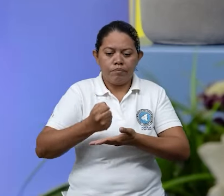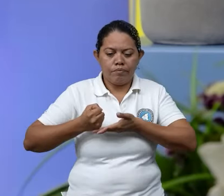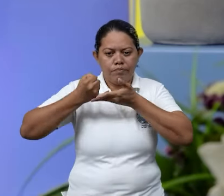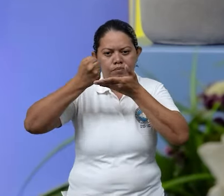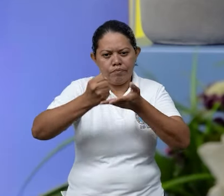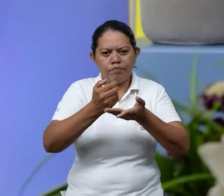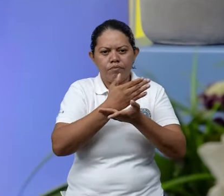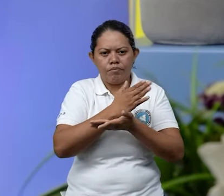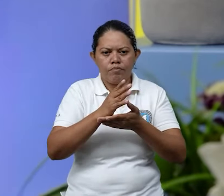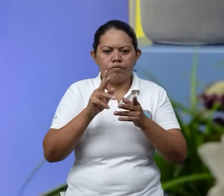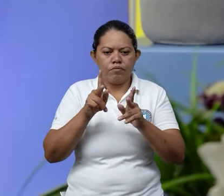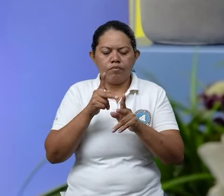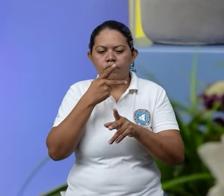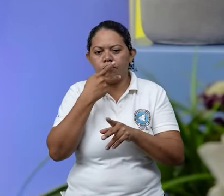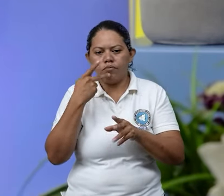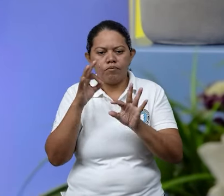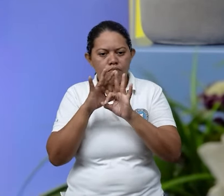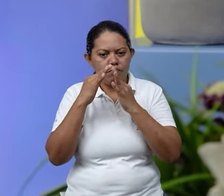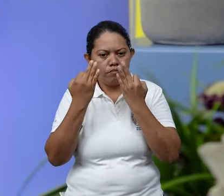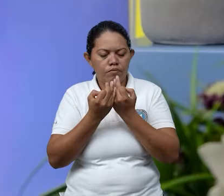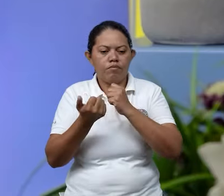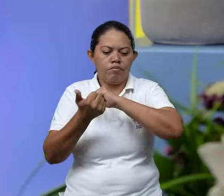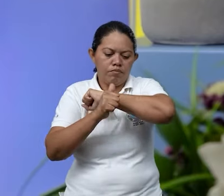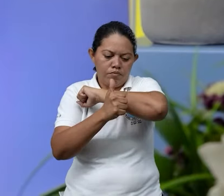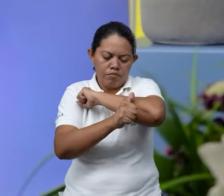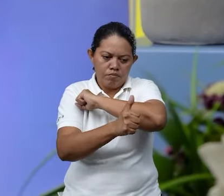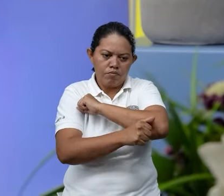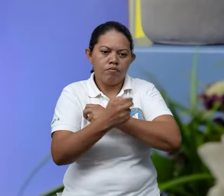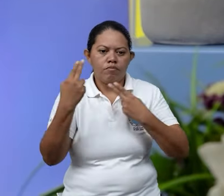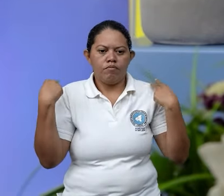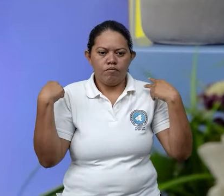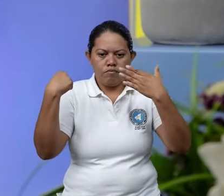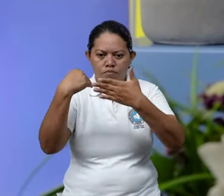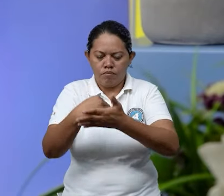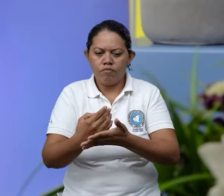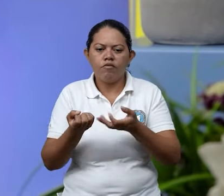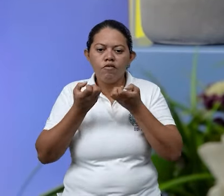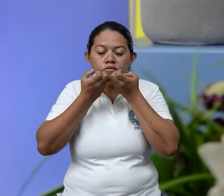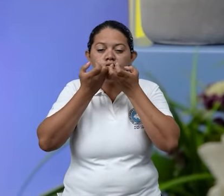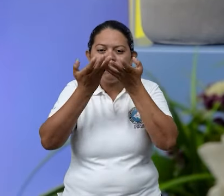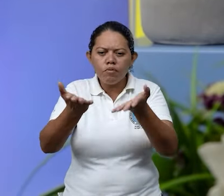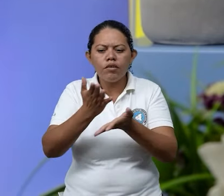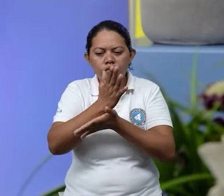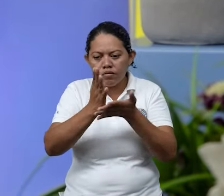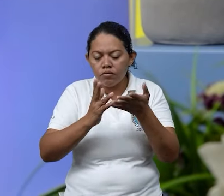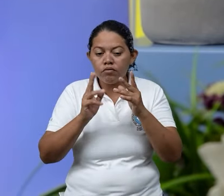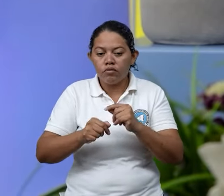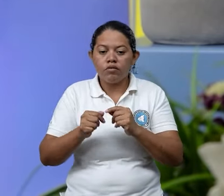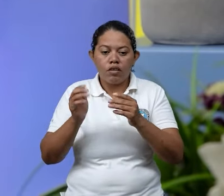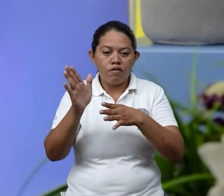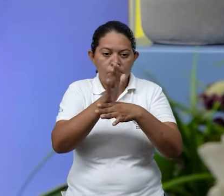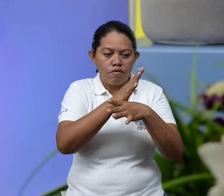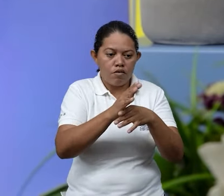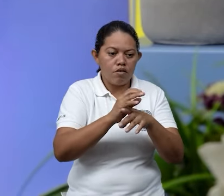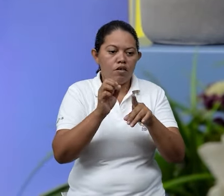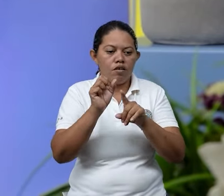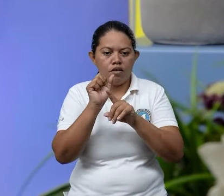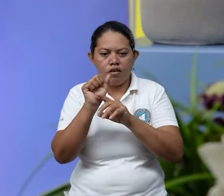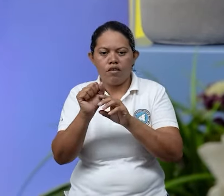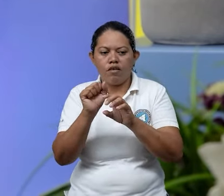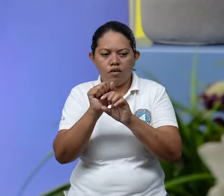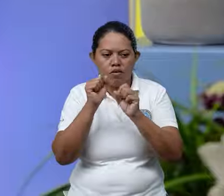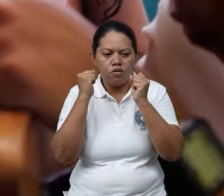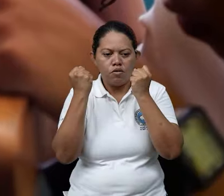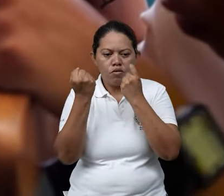ayude a llegar a los padres de familia, a los estudiantes, a los docentes, a las personas de las diferentes instituciones, a